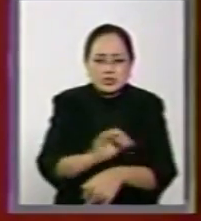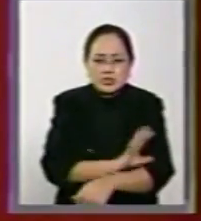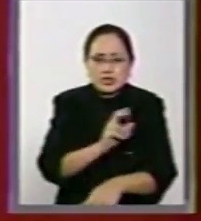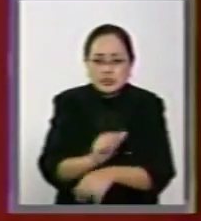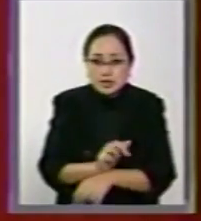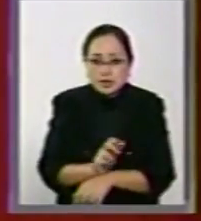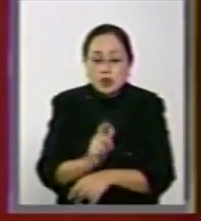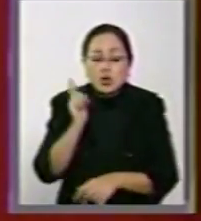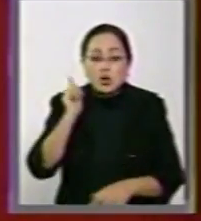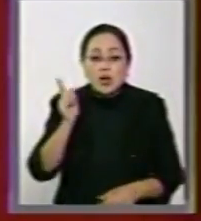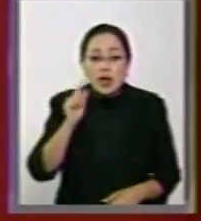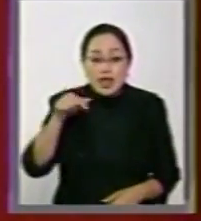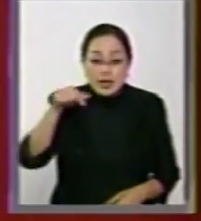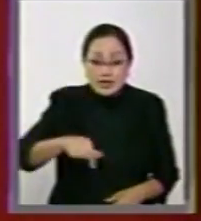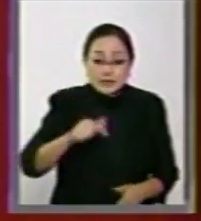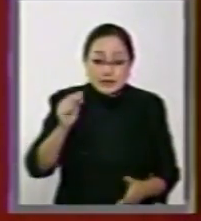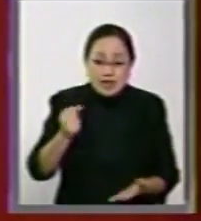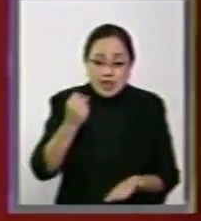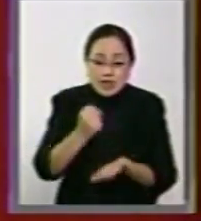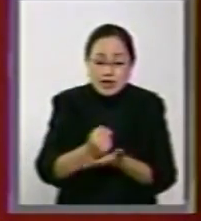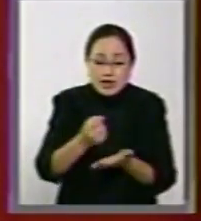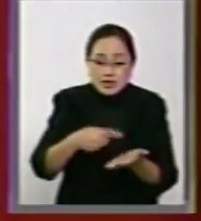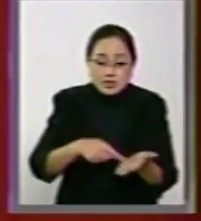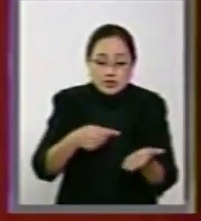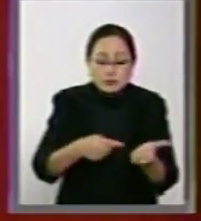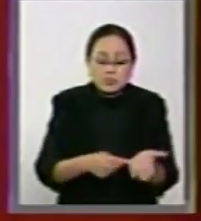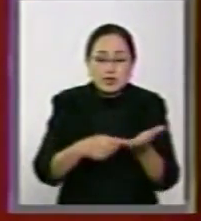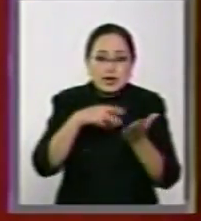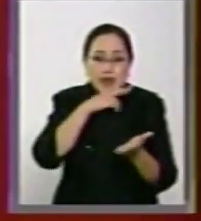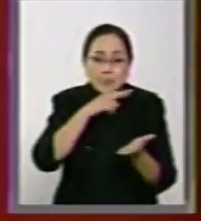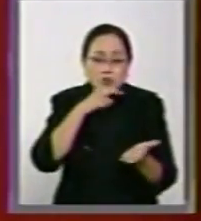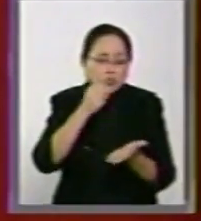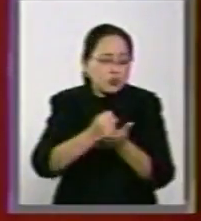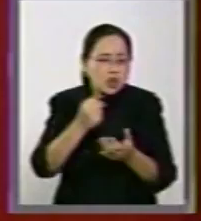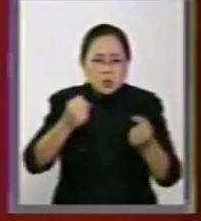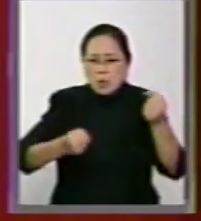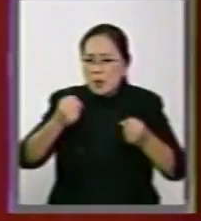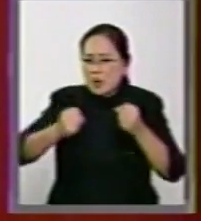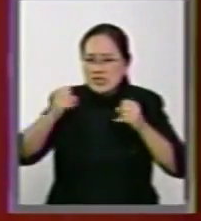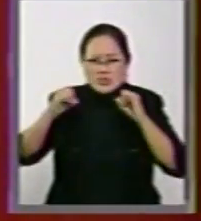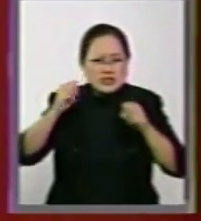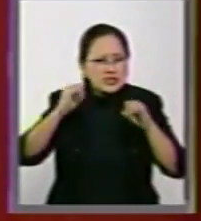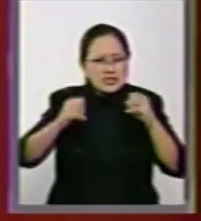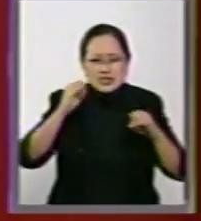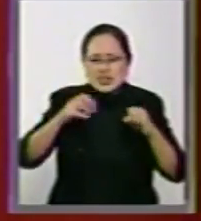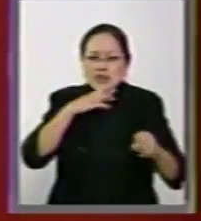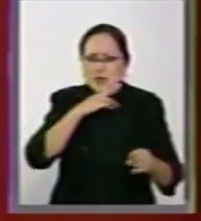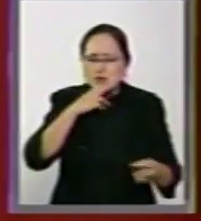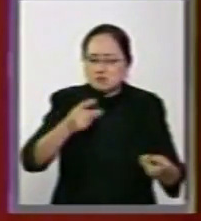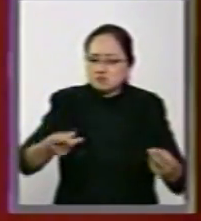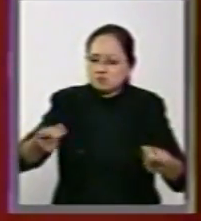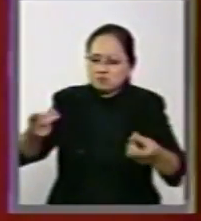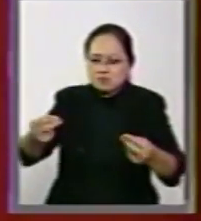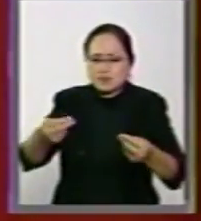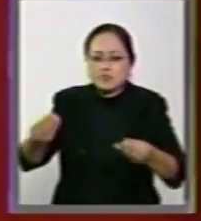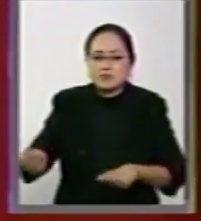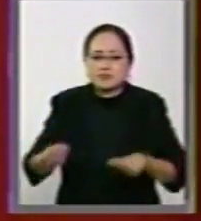esta también salga pronto. salga rápido que tenga la agilidad que ha sido